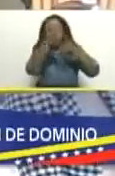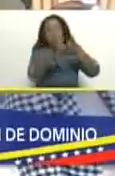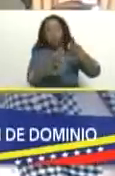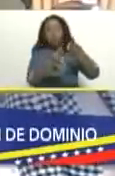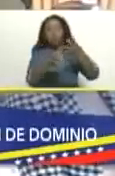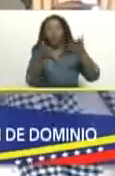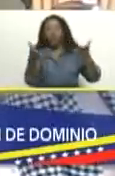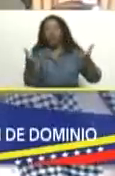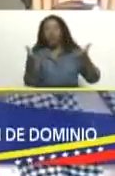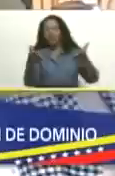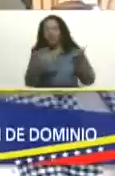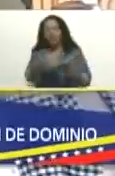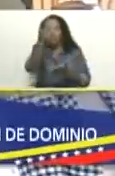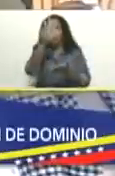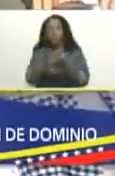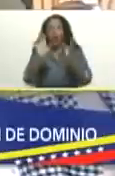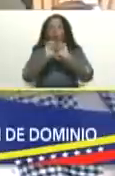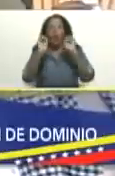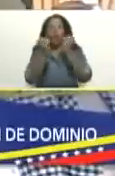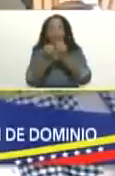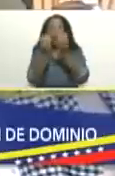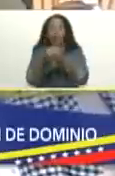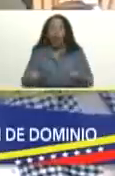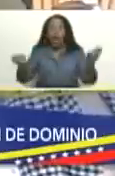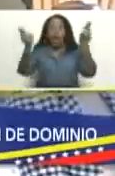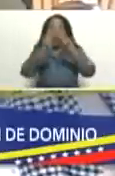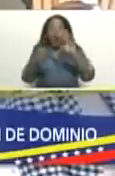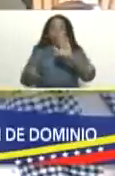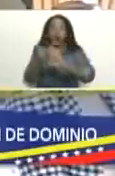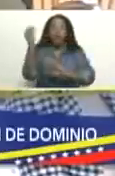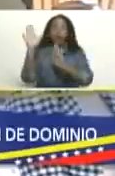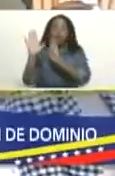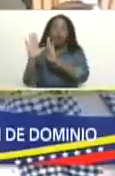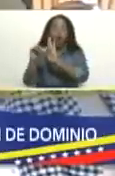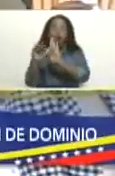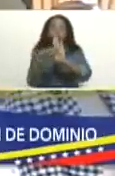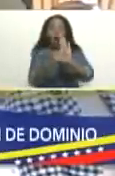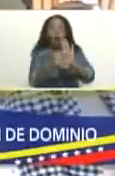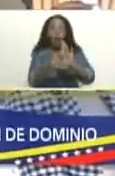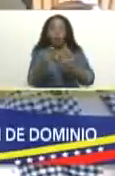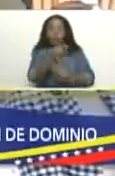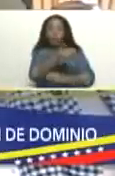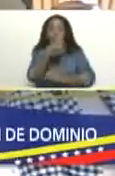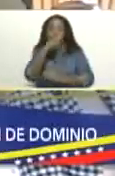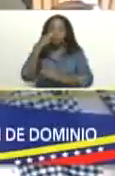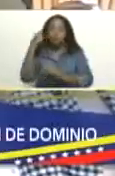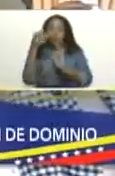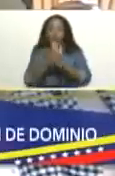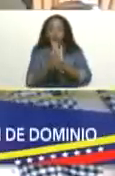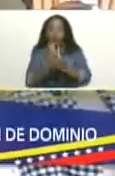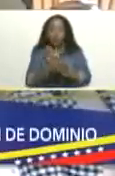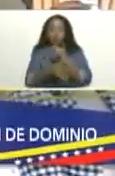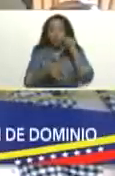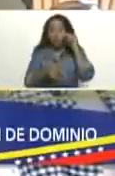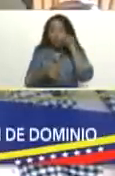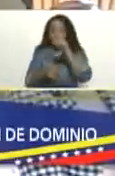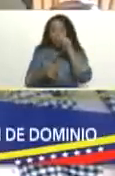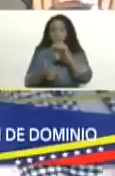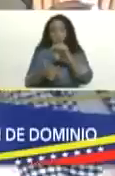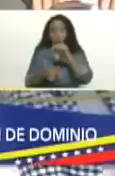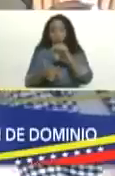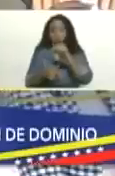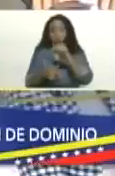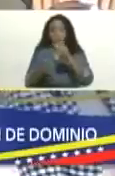aprobó una oficina de Naciones Unidas contra la corrupción y contra el tráfico de drogas. Y a partir de allí se